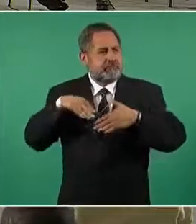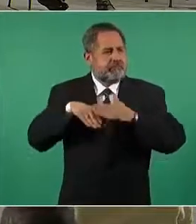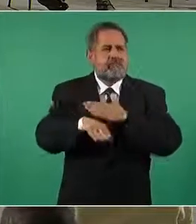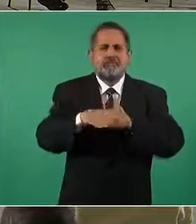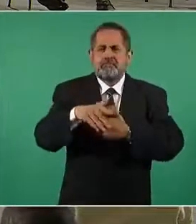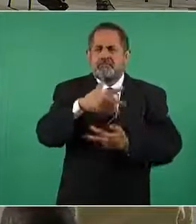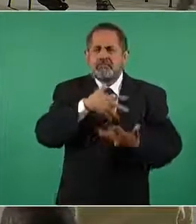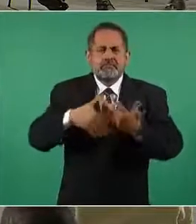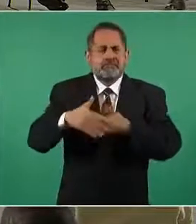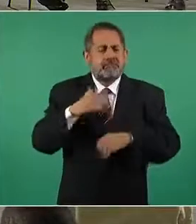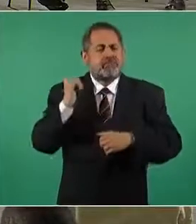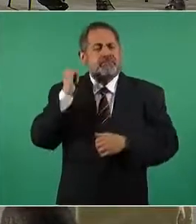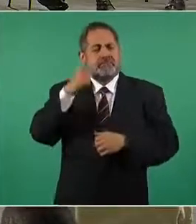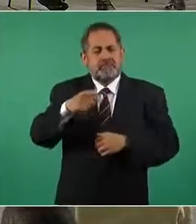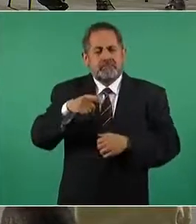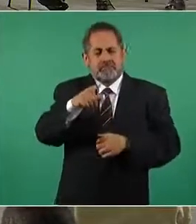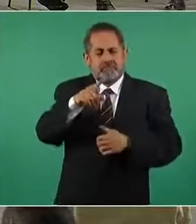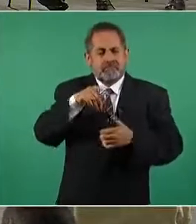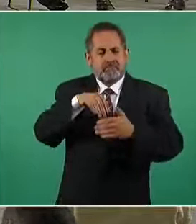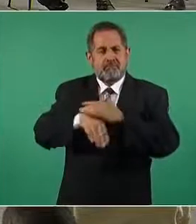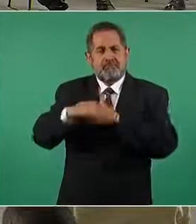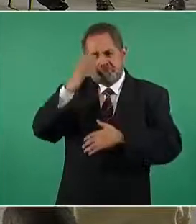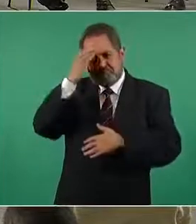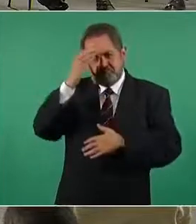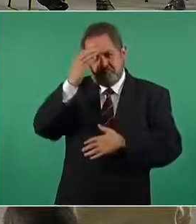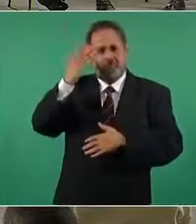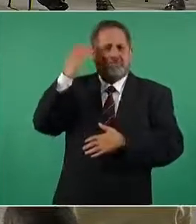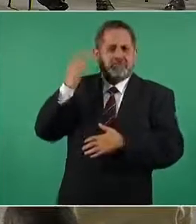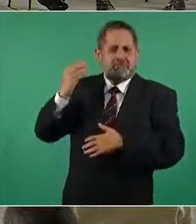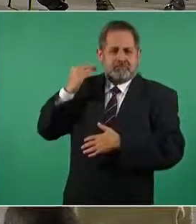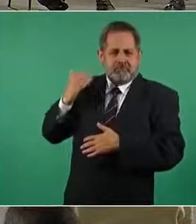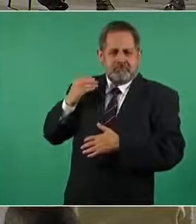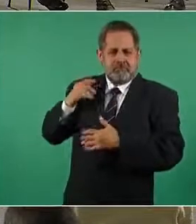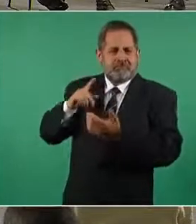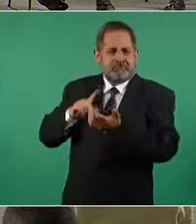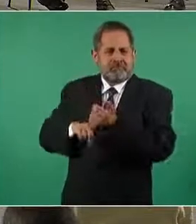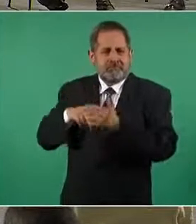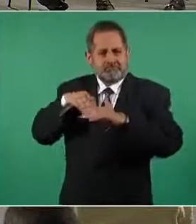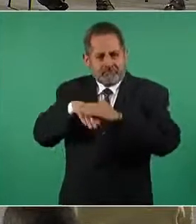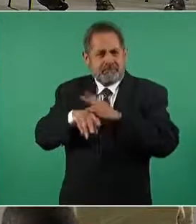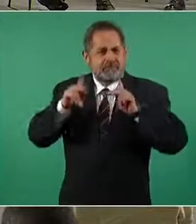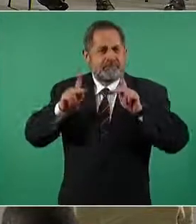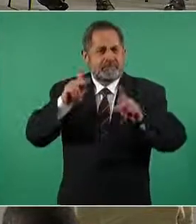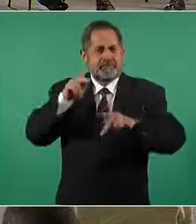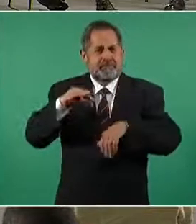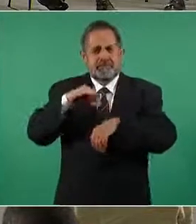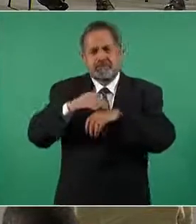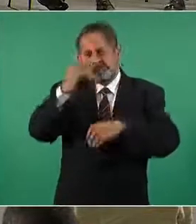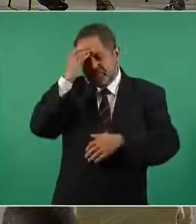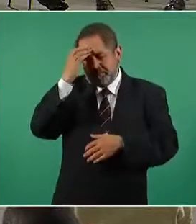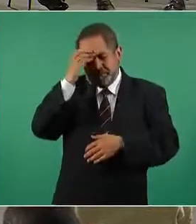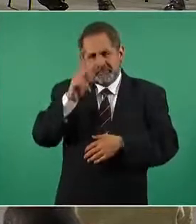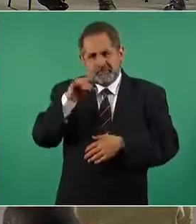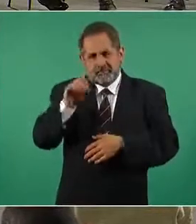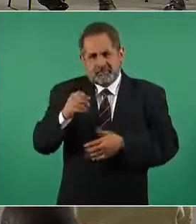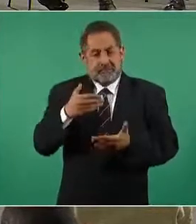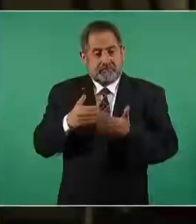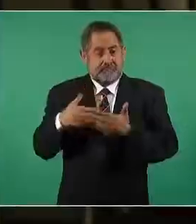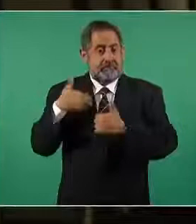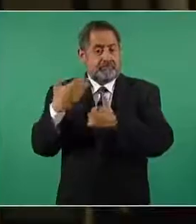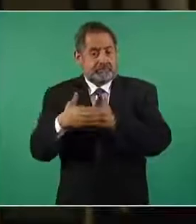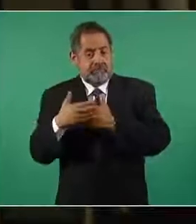preguntarle si alguna vez usted visitó este complejo siendo residencia oficial y si tendría pensado visitarlo en el futuro